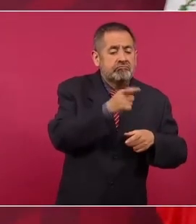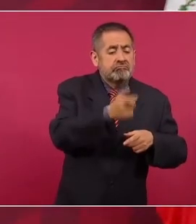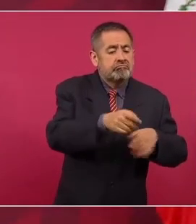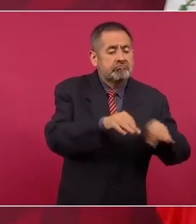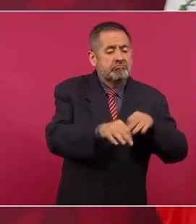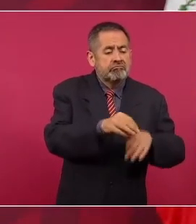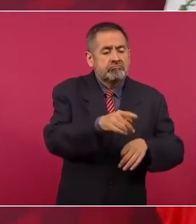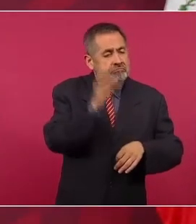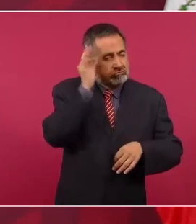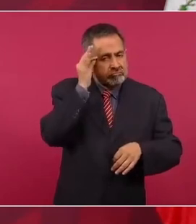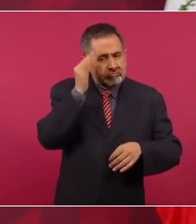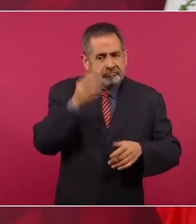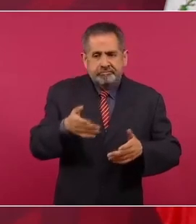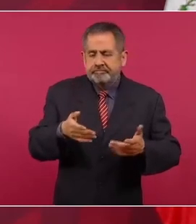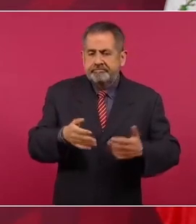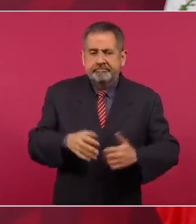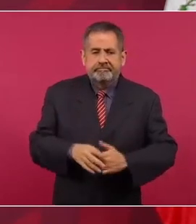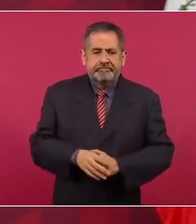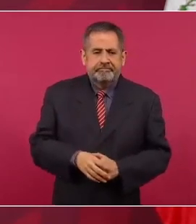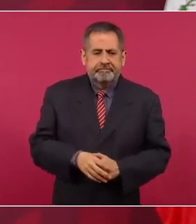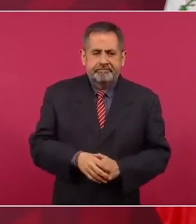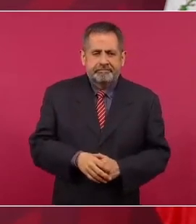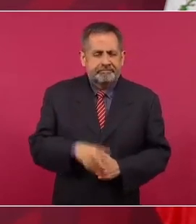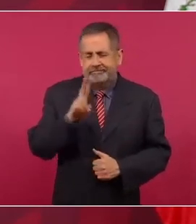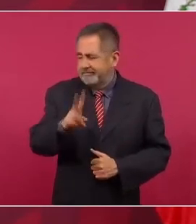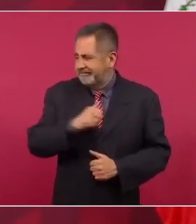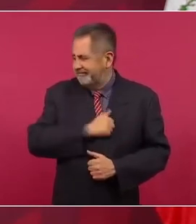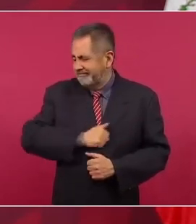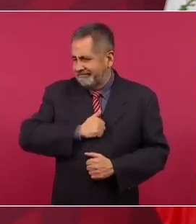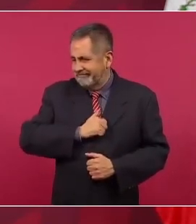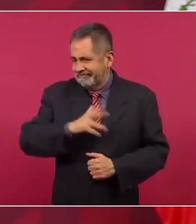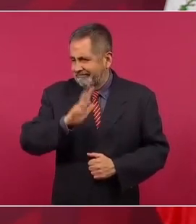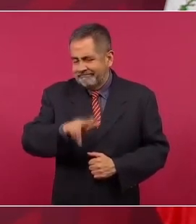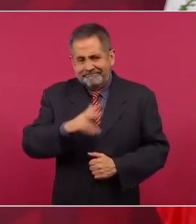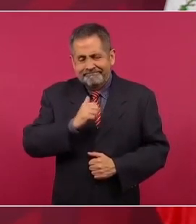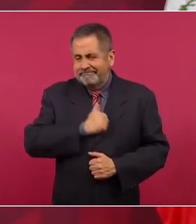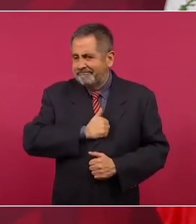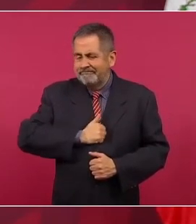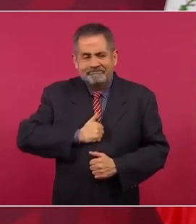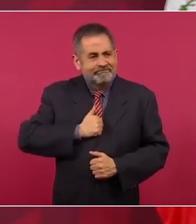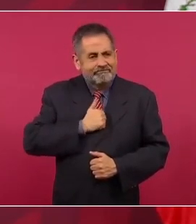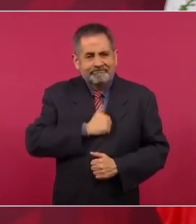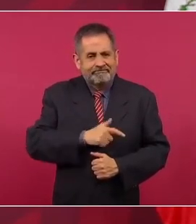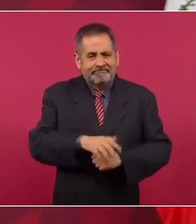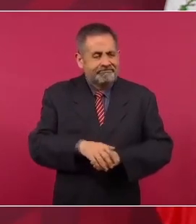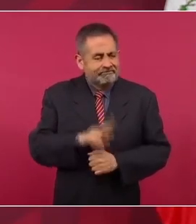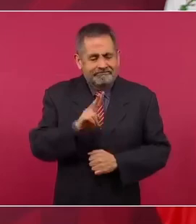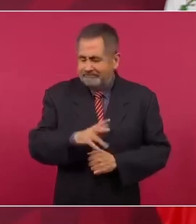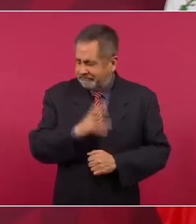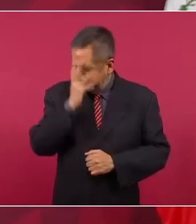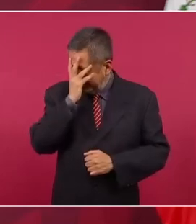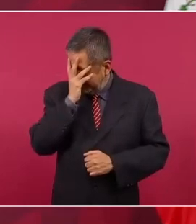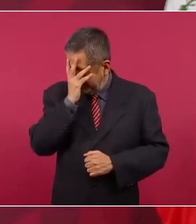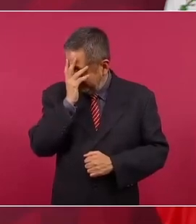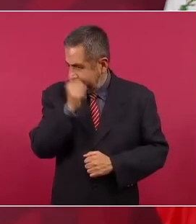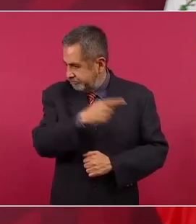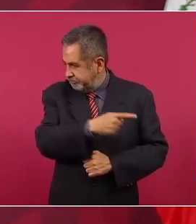lamentable, de pena ajena.